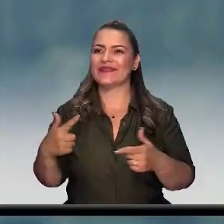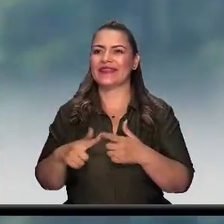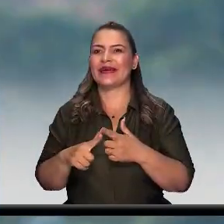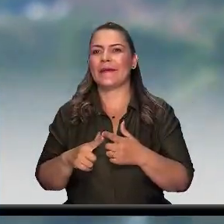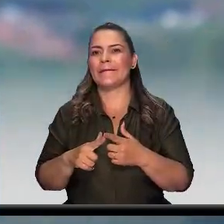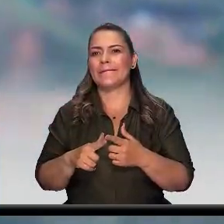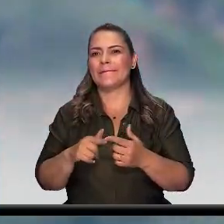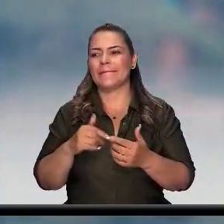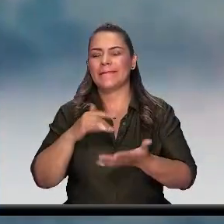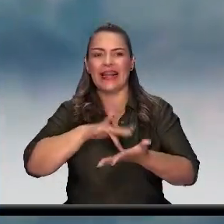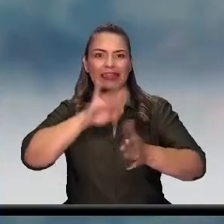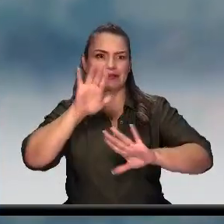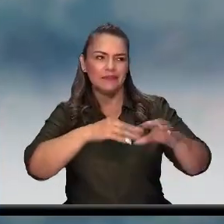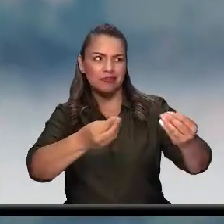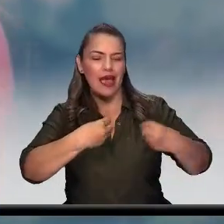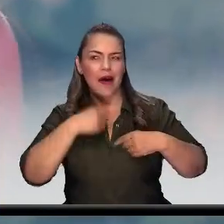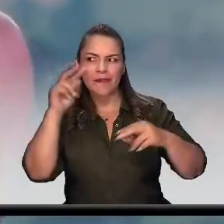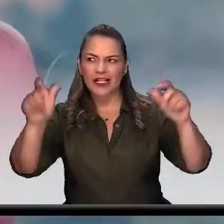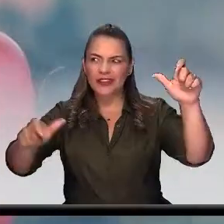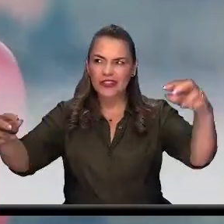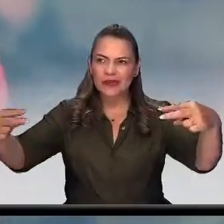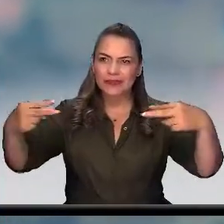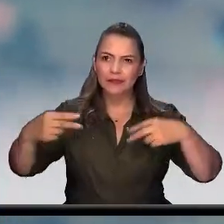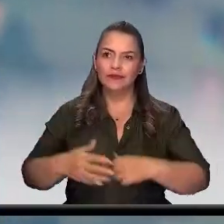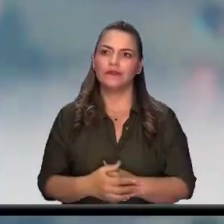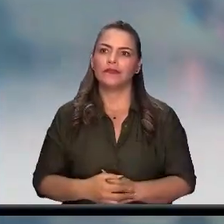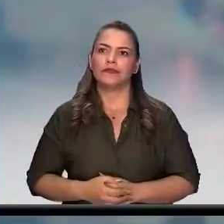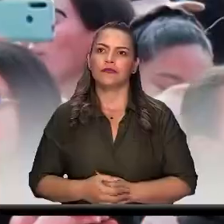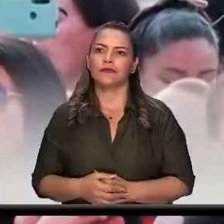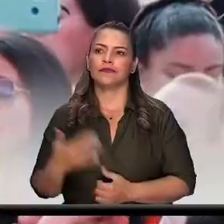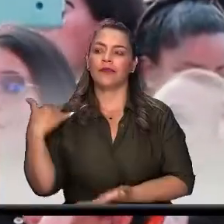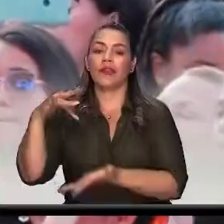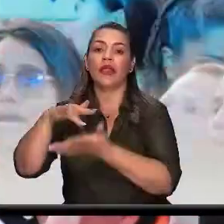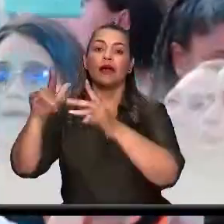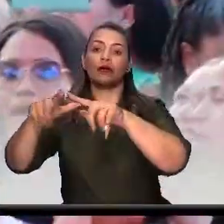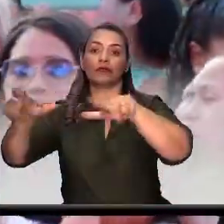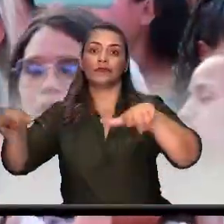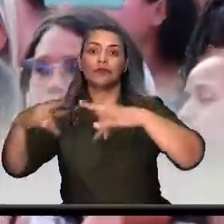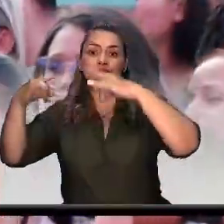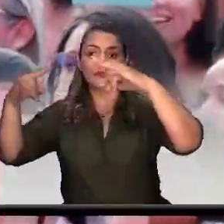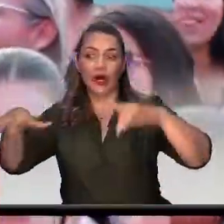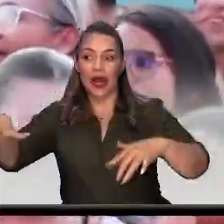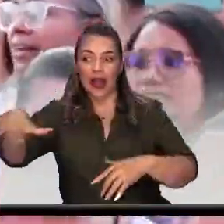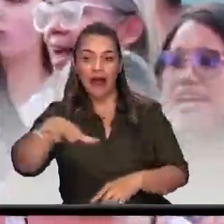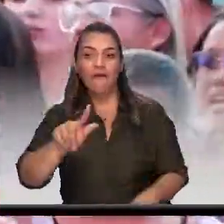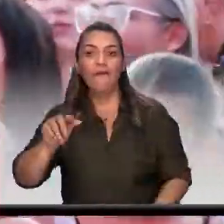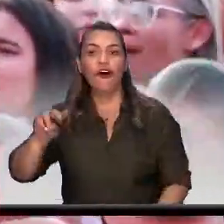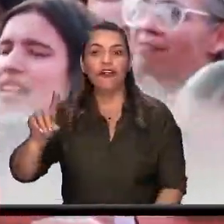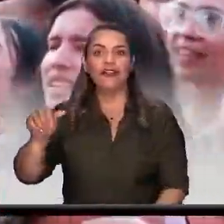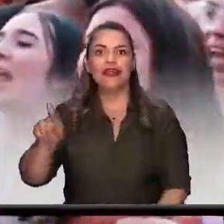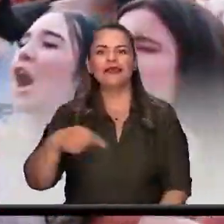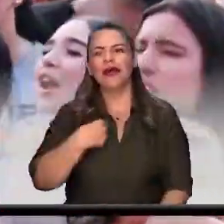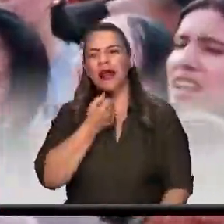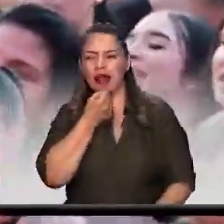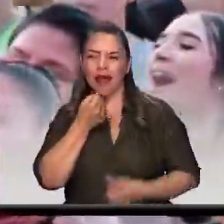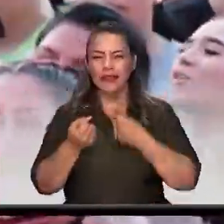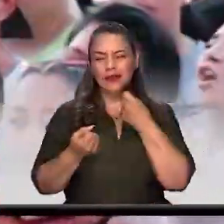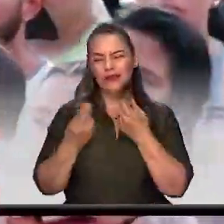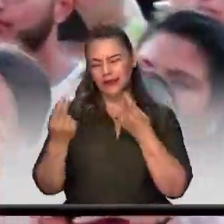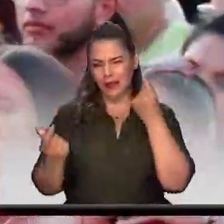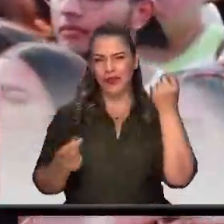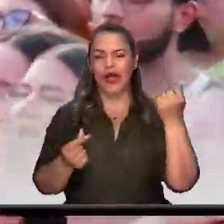que me daba a conocer. Me dirigía hacia las fondas para que me dieran la oportunidad de cantar en las discotecas para ver